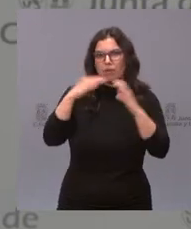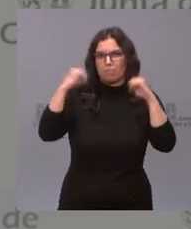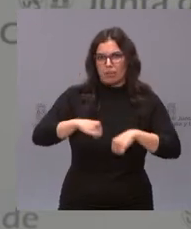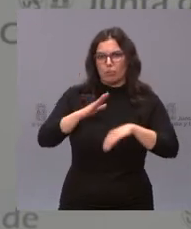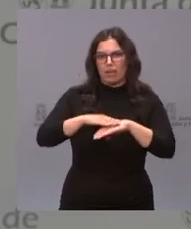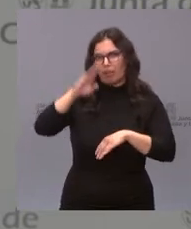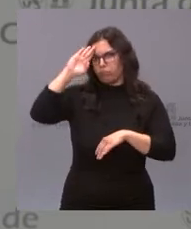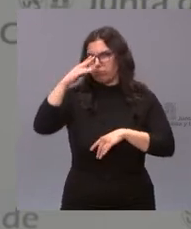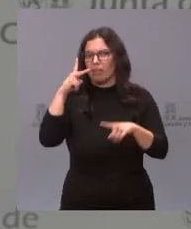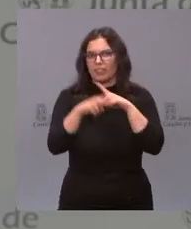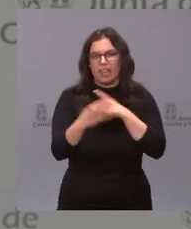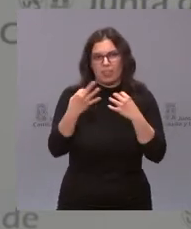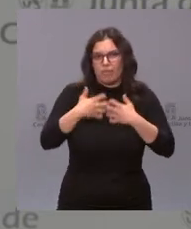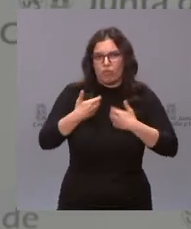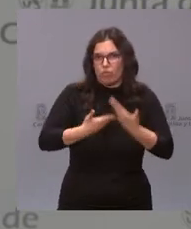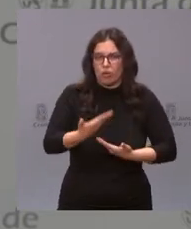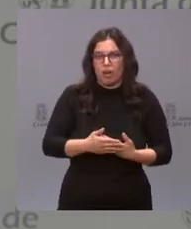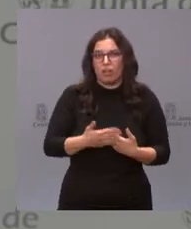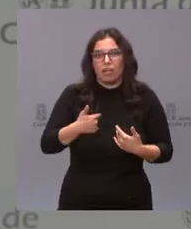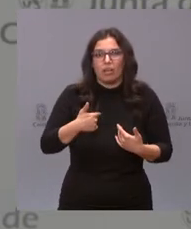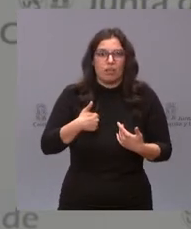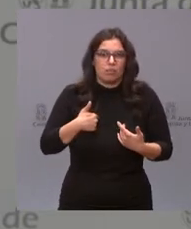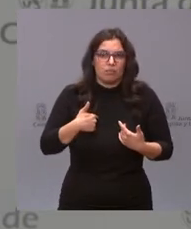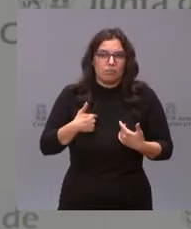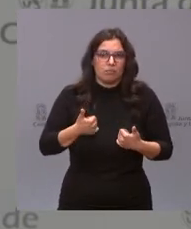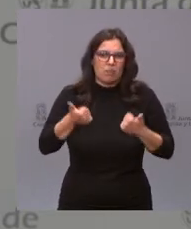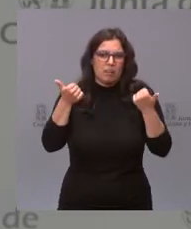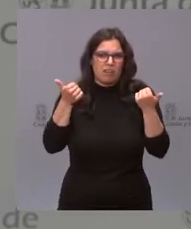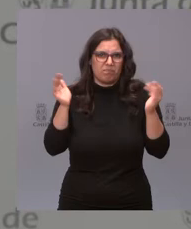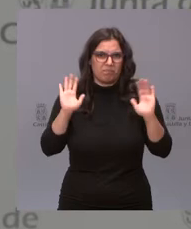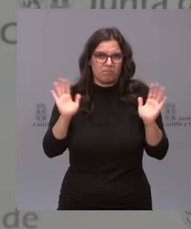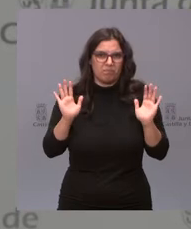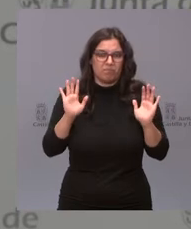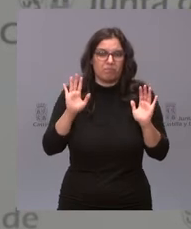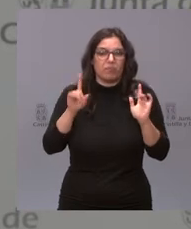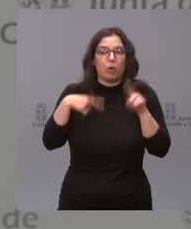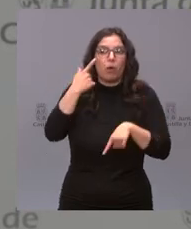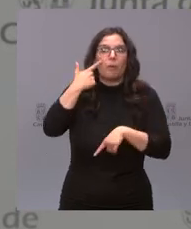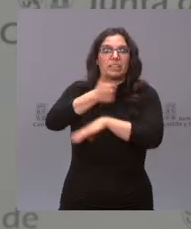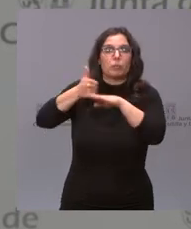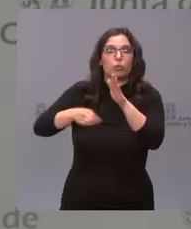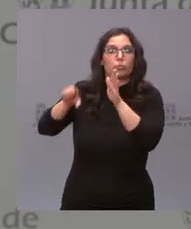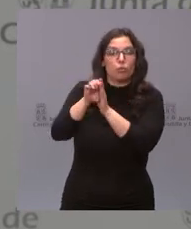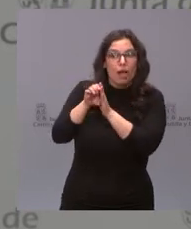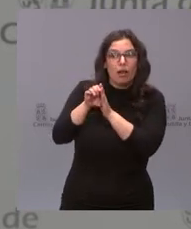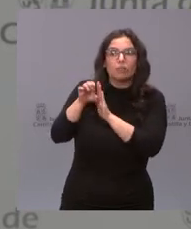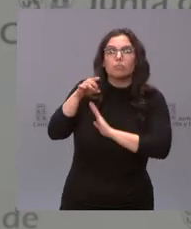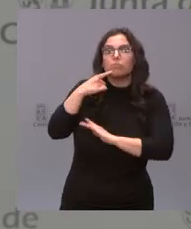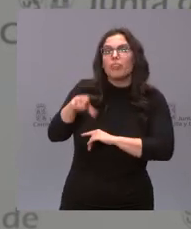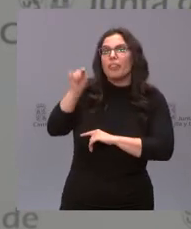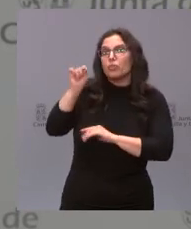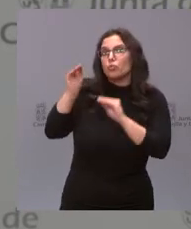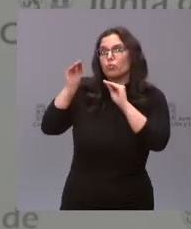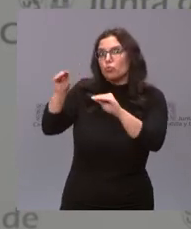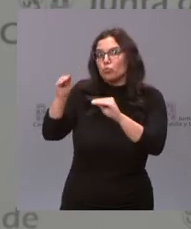tienen que funcionar y no quiero entrar en mayor valoración y luego el tribunal constitucional determinará qué es lo